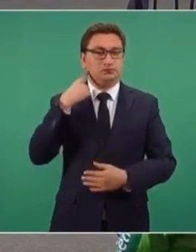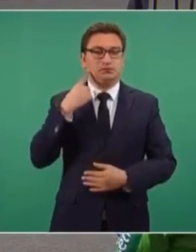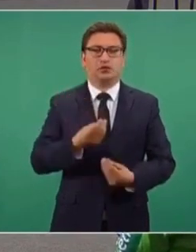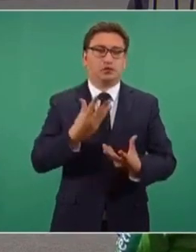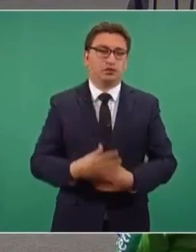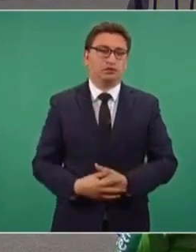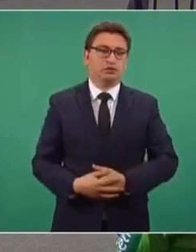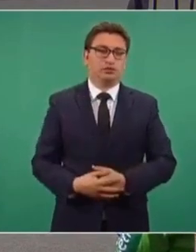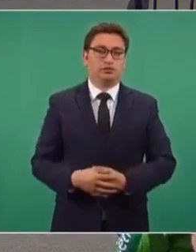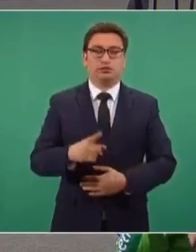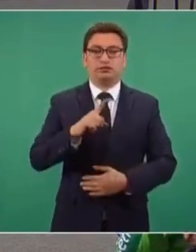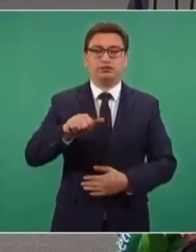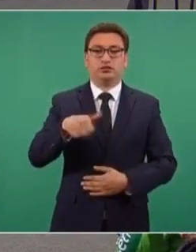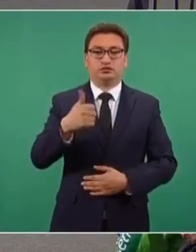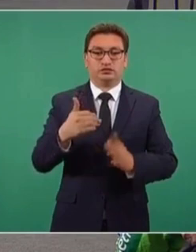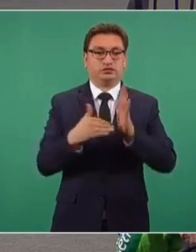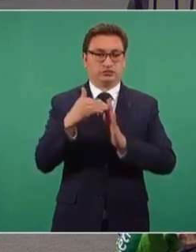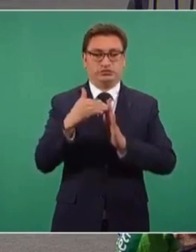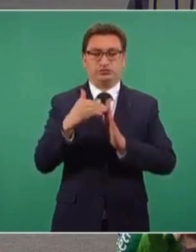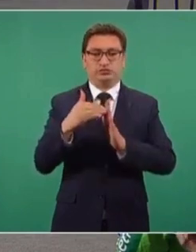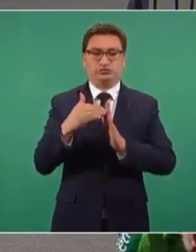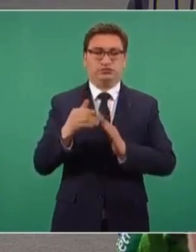¿Cuánto? 111 millones.